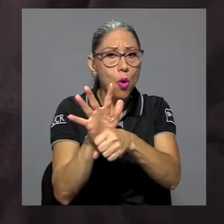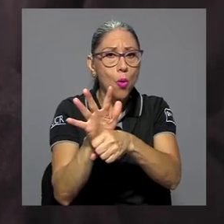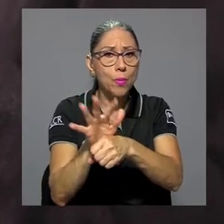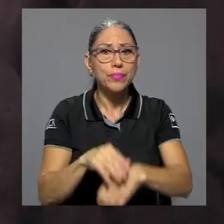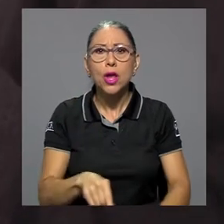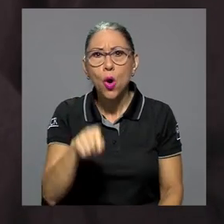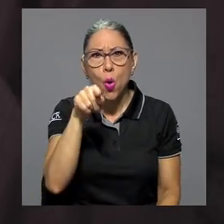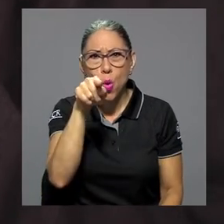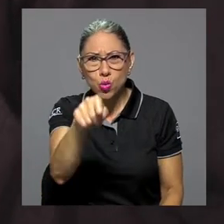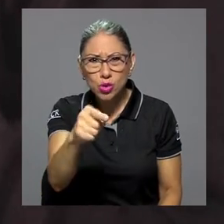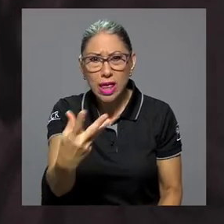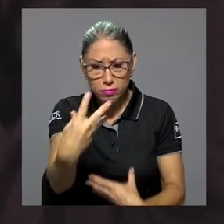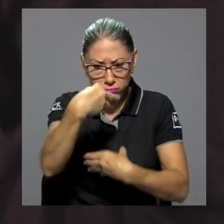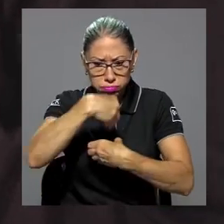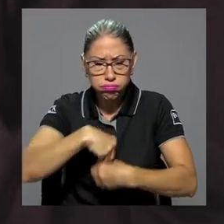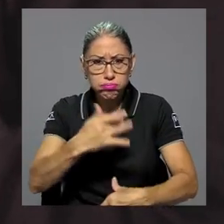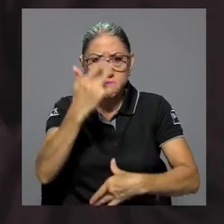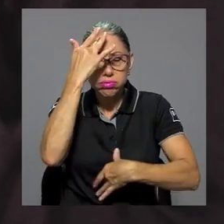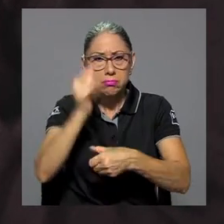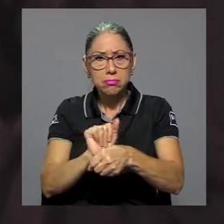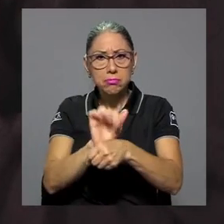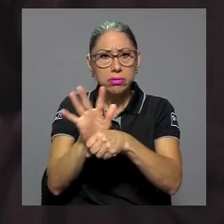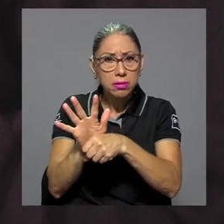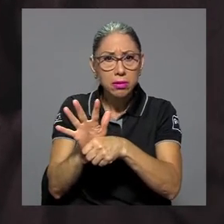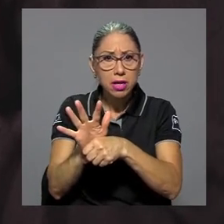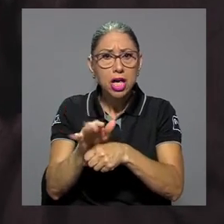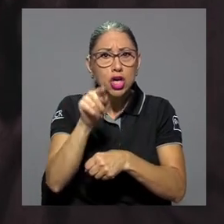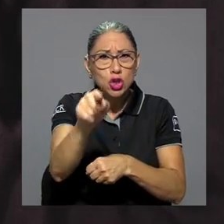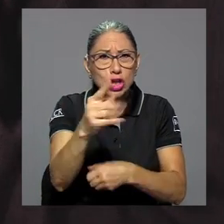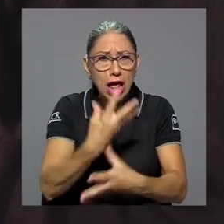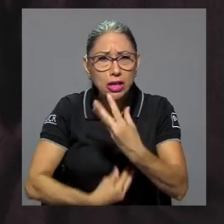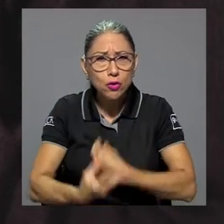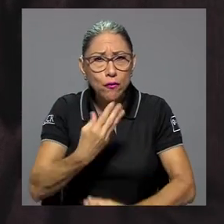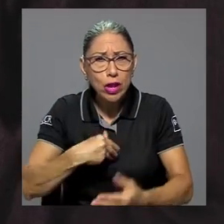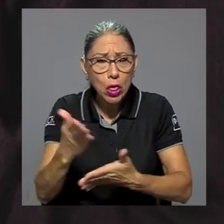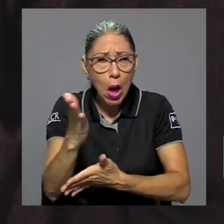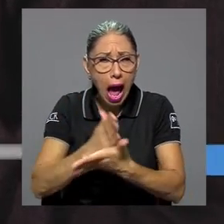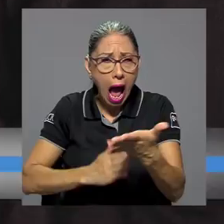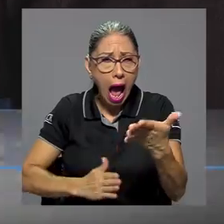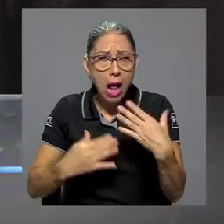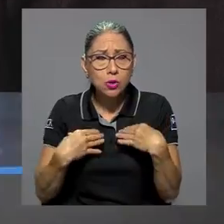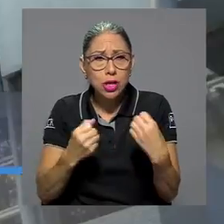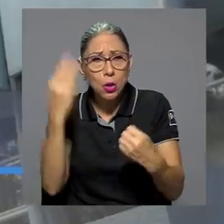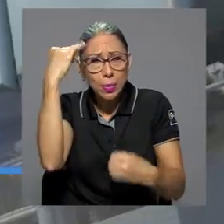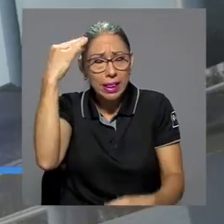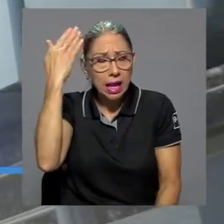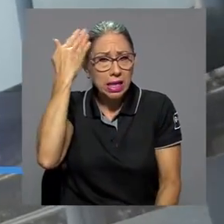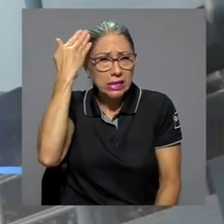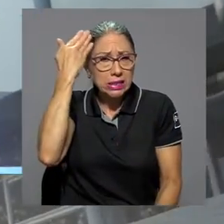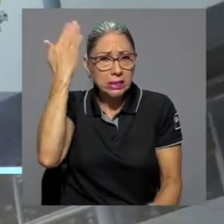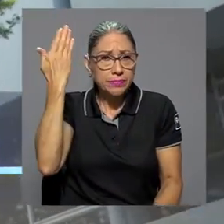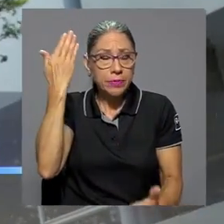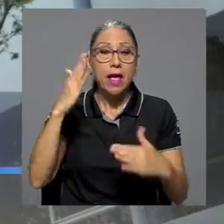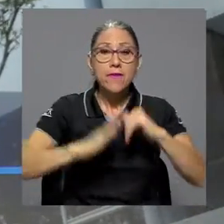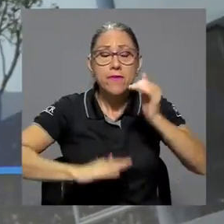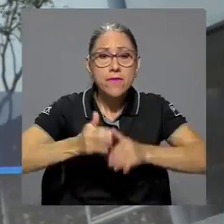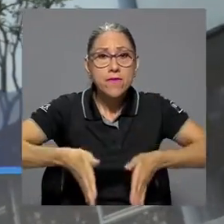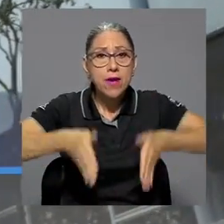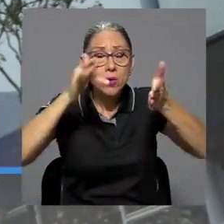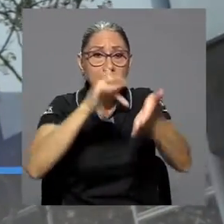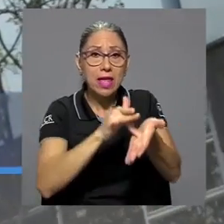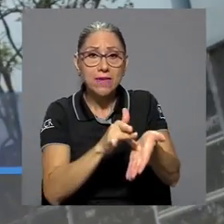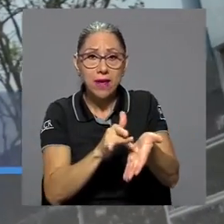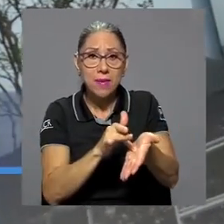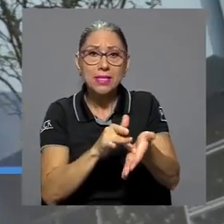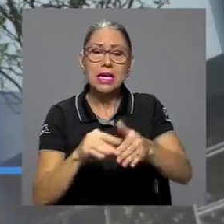¿Agradeció usted la enfermedad de la COVID-19 y ha sufrido afectación en su salud mental? La Facultad de Farmacia